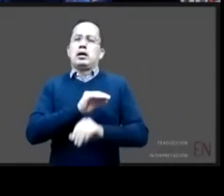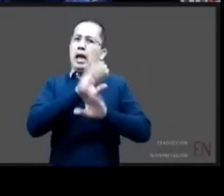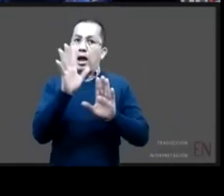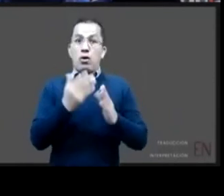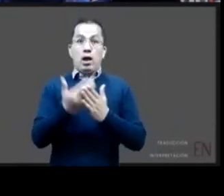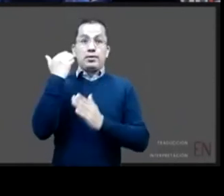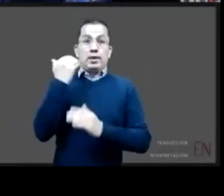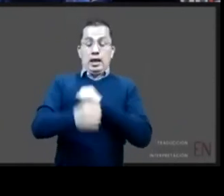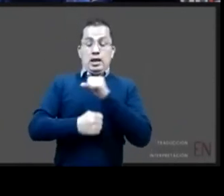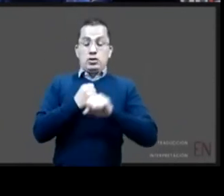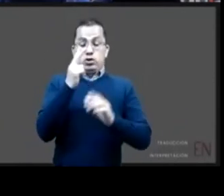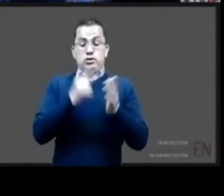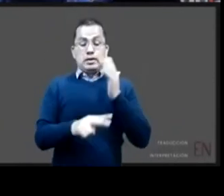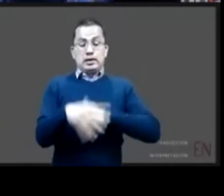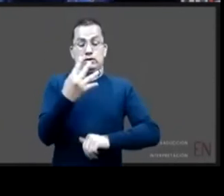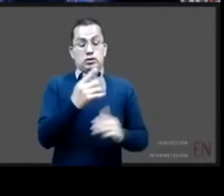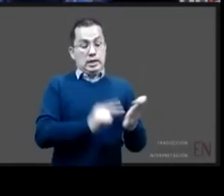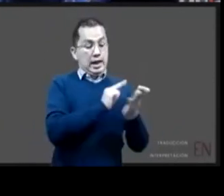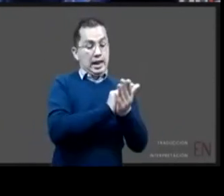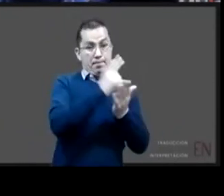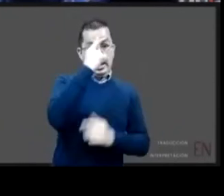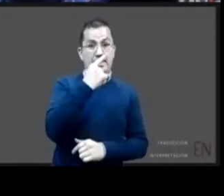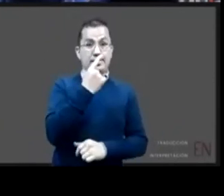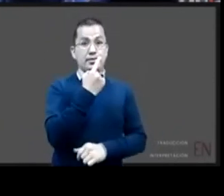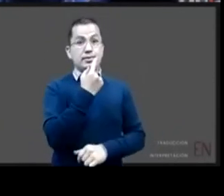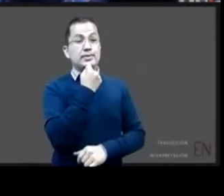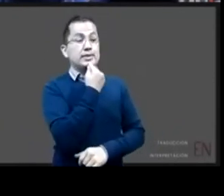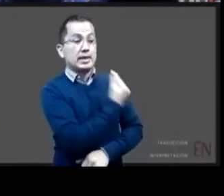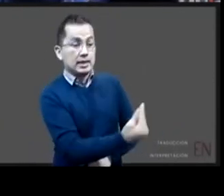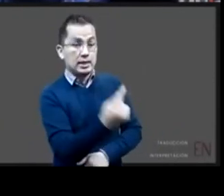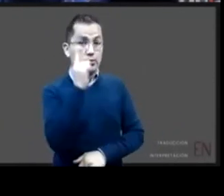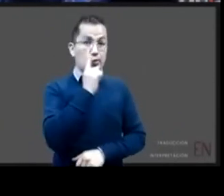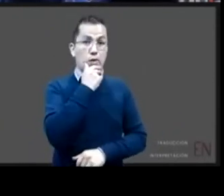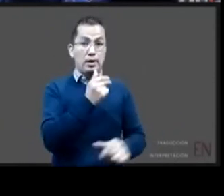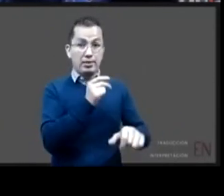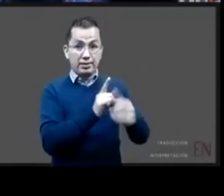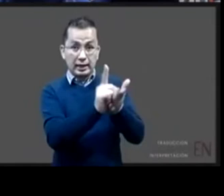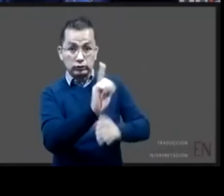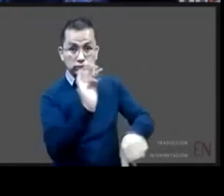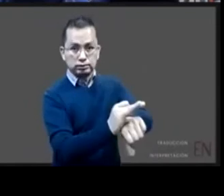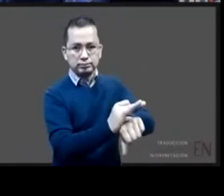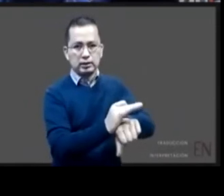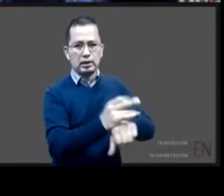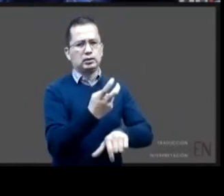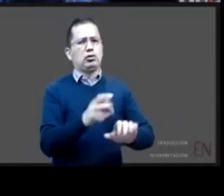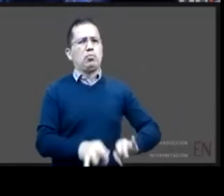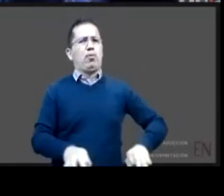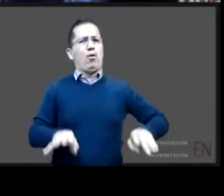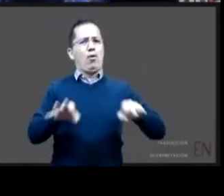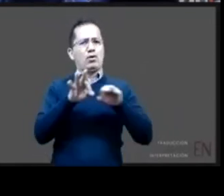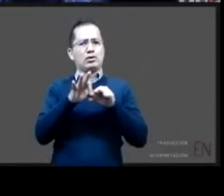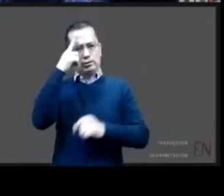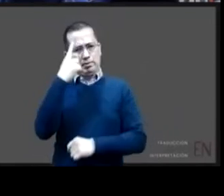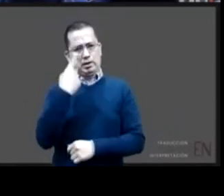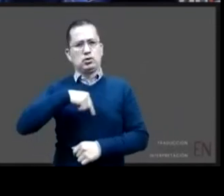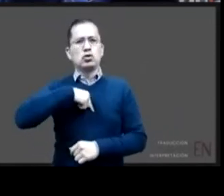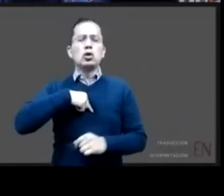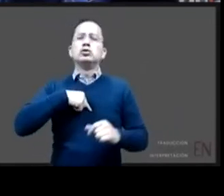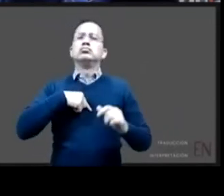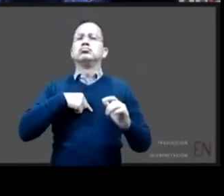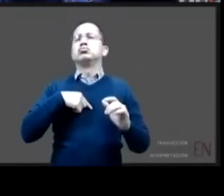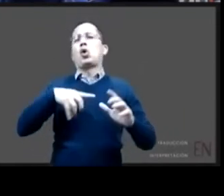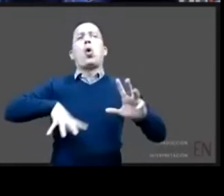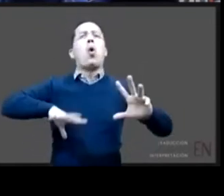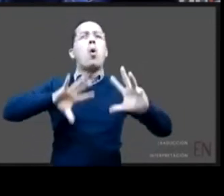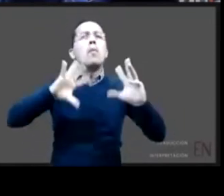un espacio de actuación muy importante para el sistema en sí y principalmente para las procuradurías porque recordemos